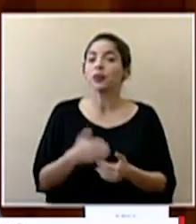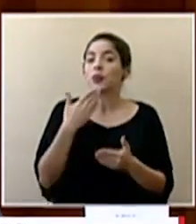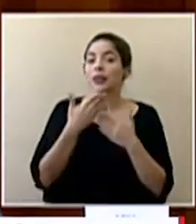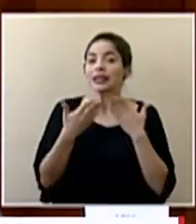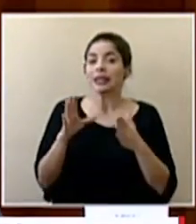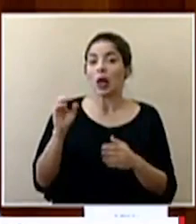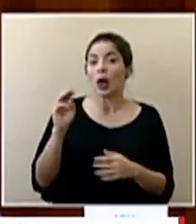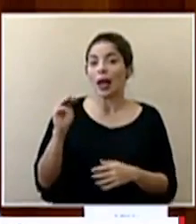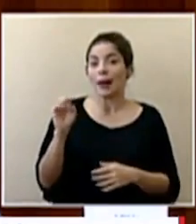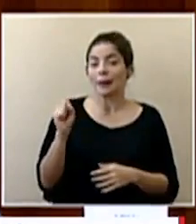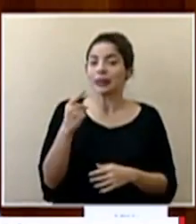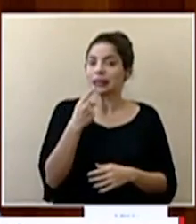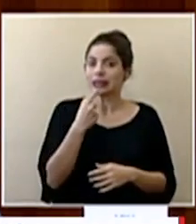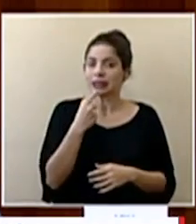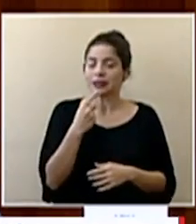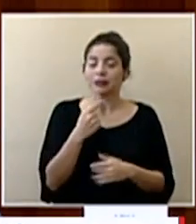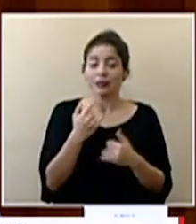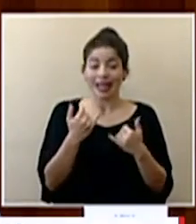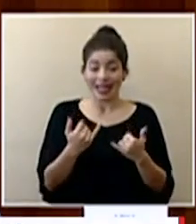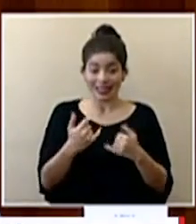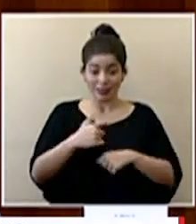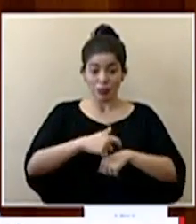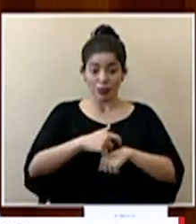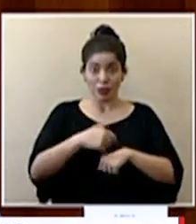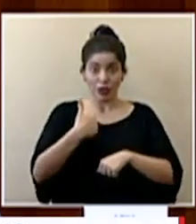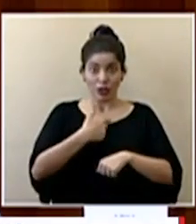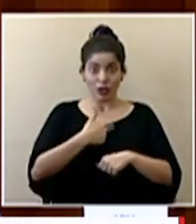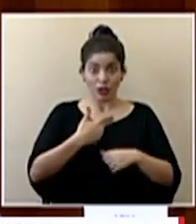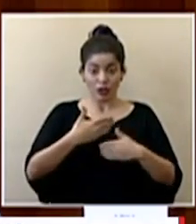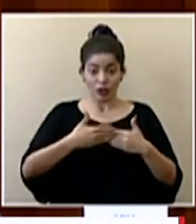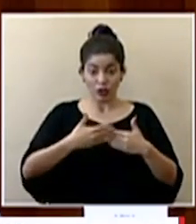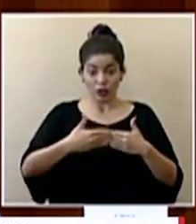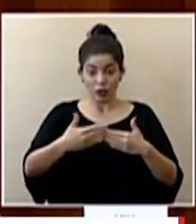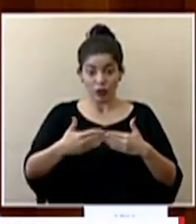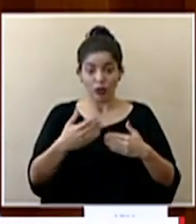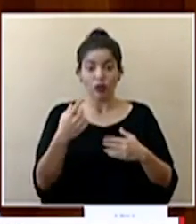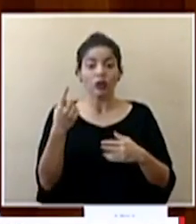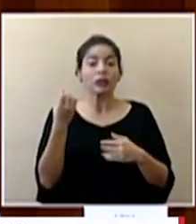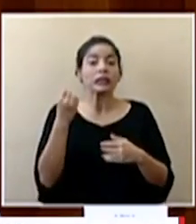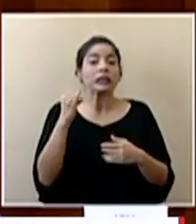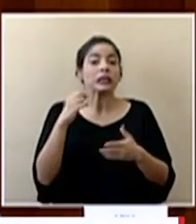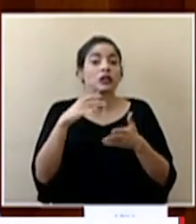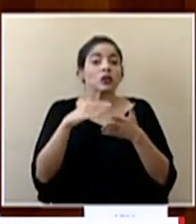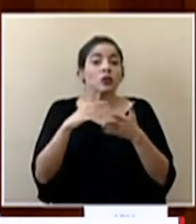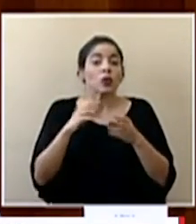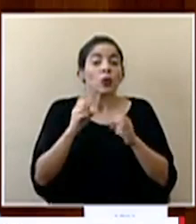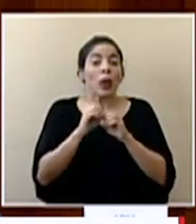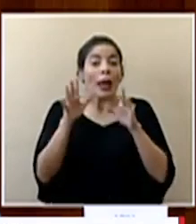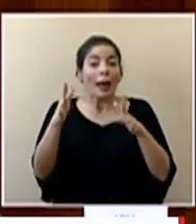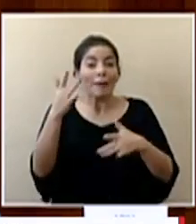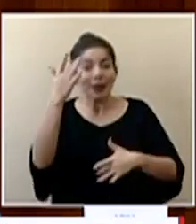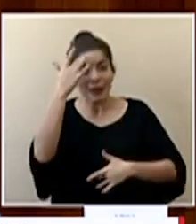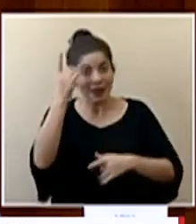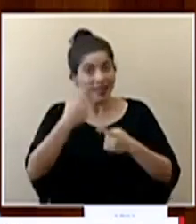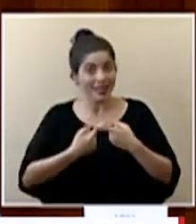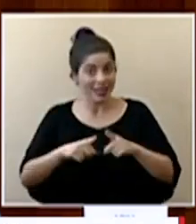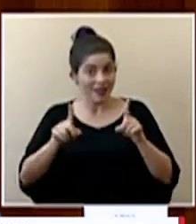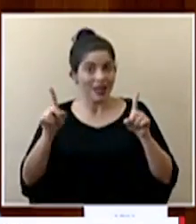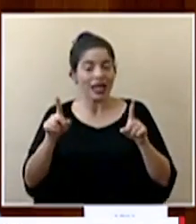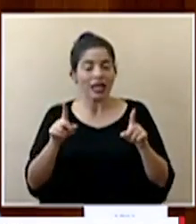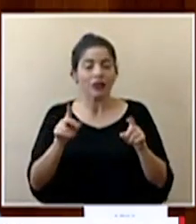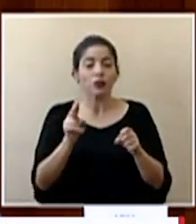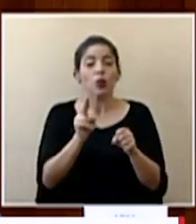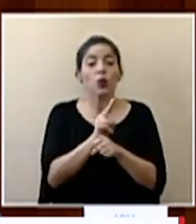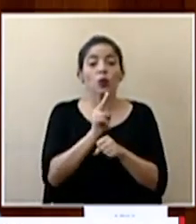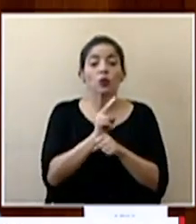OMS ha dicho que para la parte en que estamos y a menos de que sean ya estudios diferentes epidemiológicos que tienen otro tono el uso de